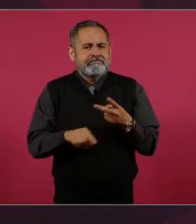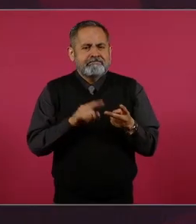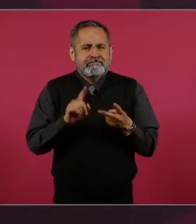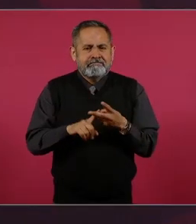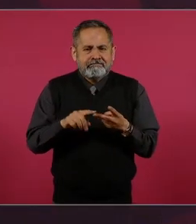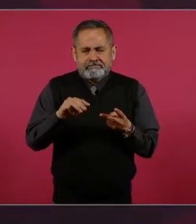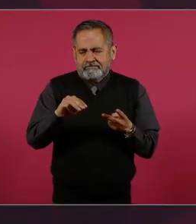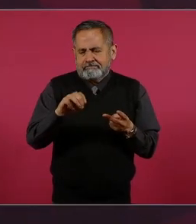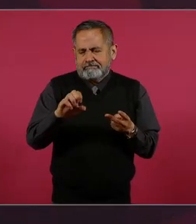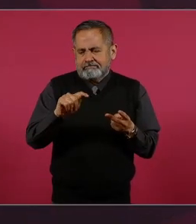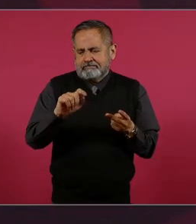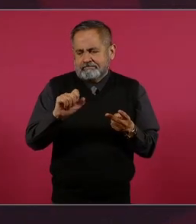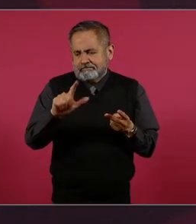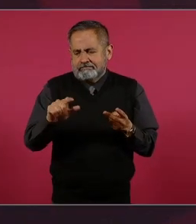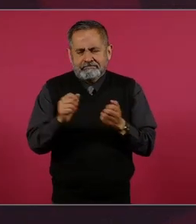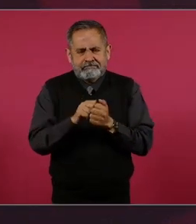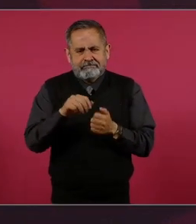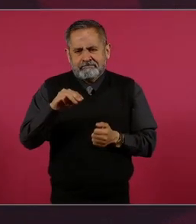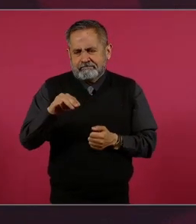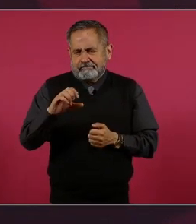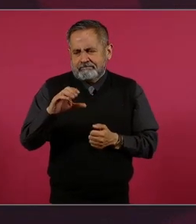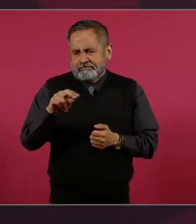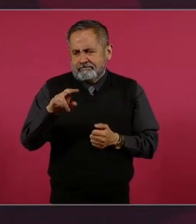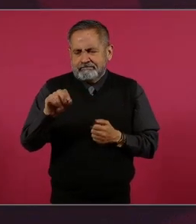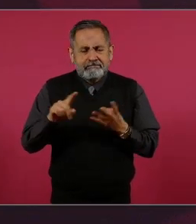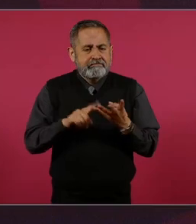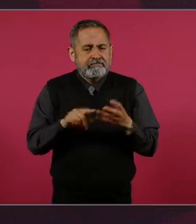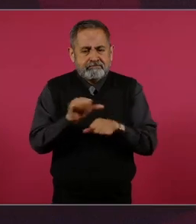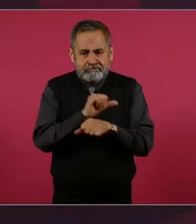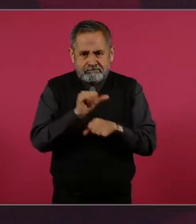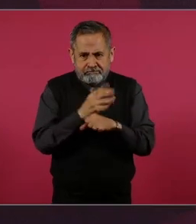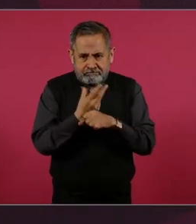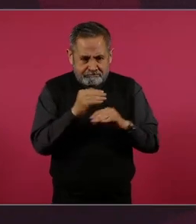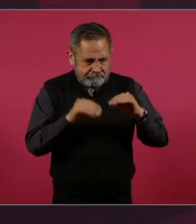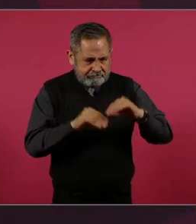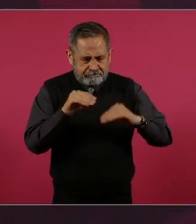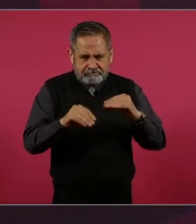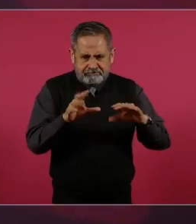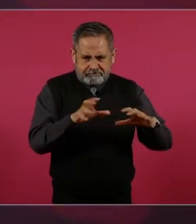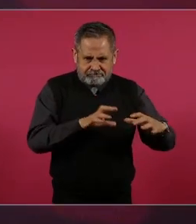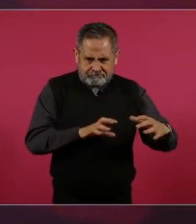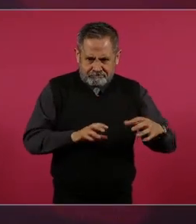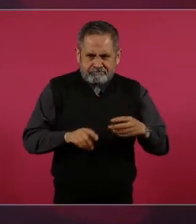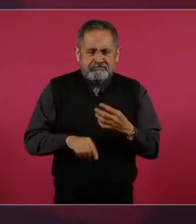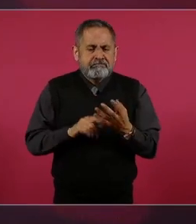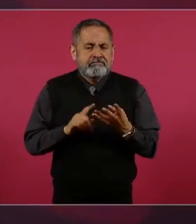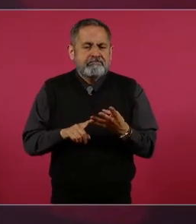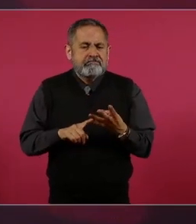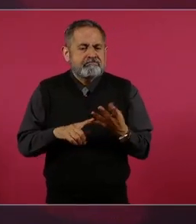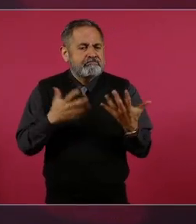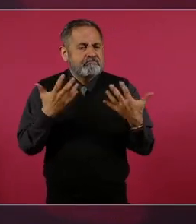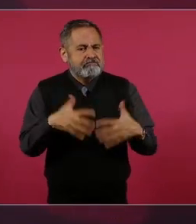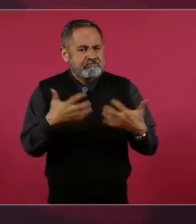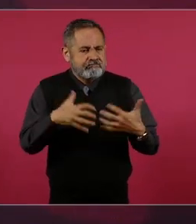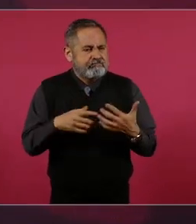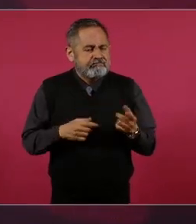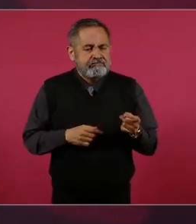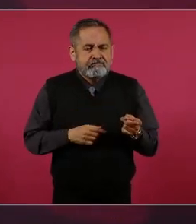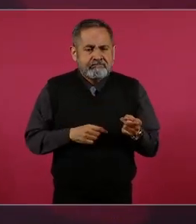metalmecánicos, partes automotrices y maquinaria